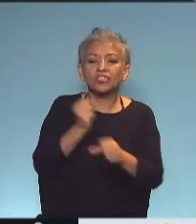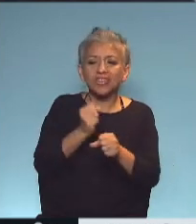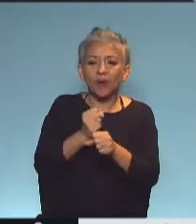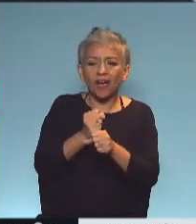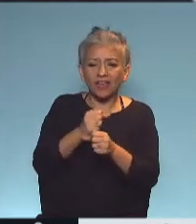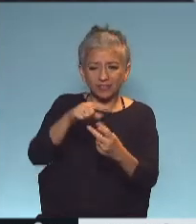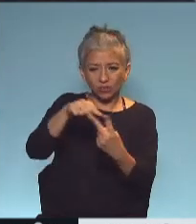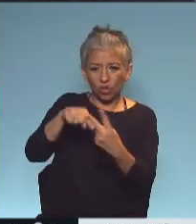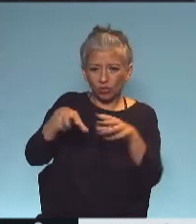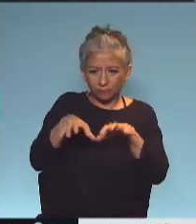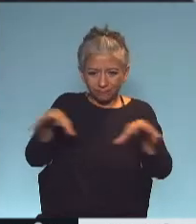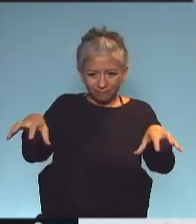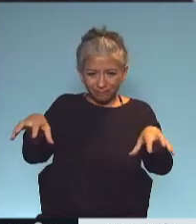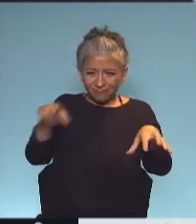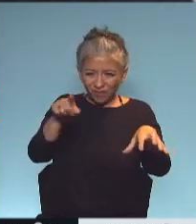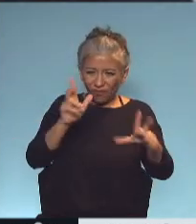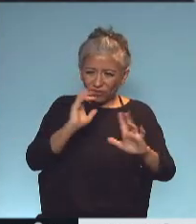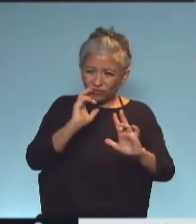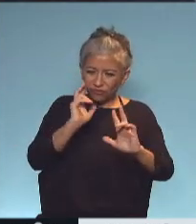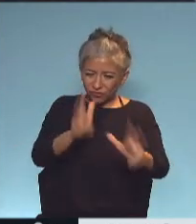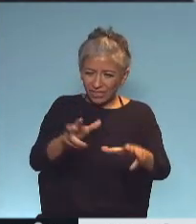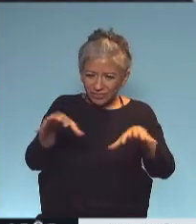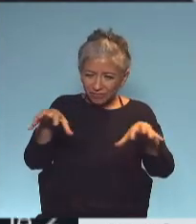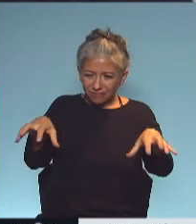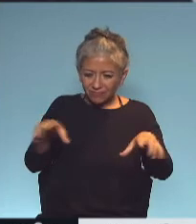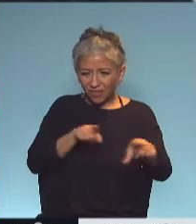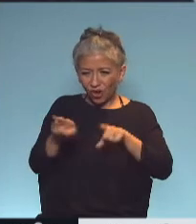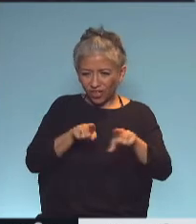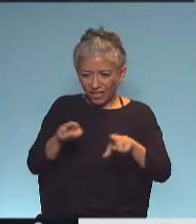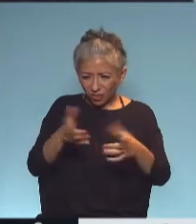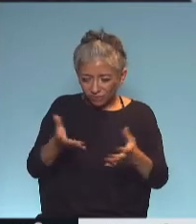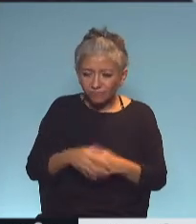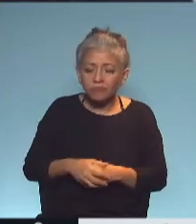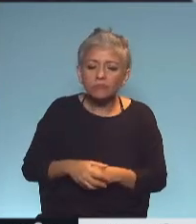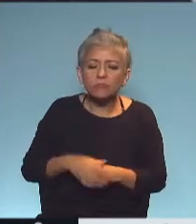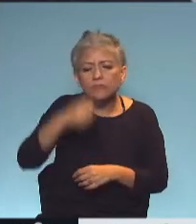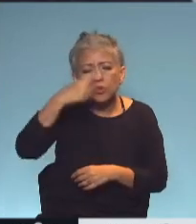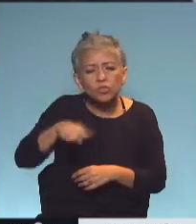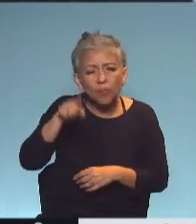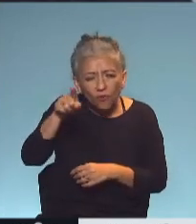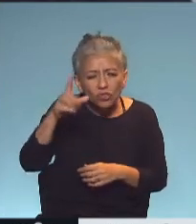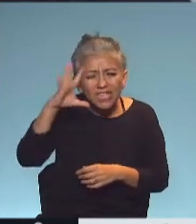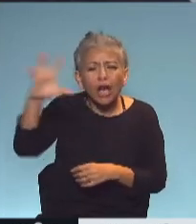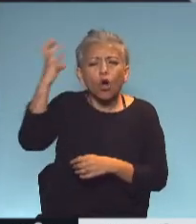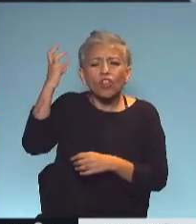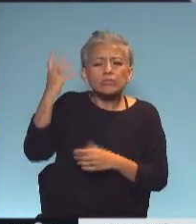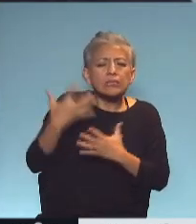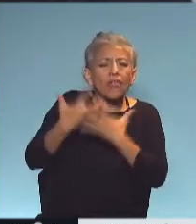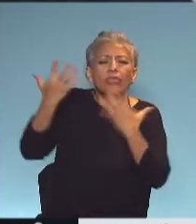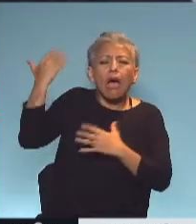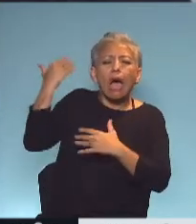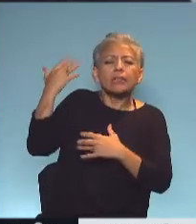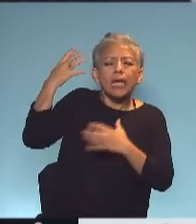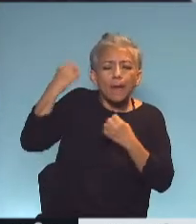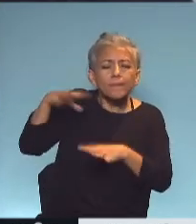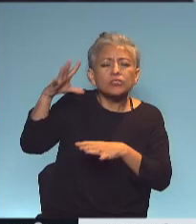patas que vos estabas recién indicando. Por último, ¿te acordás qué día comenzaron a pensar en este proyecto